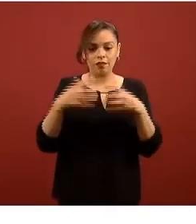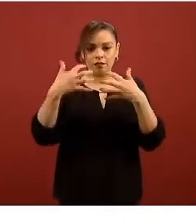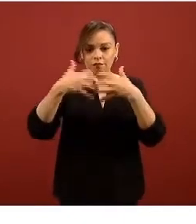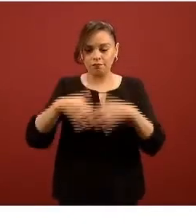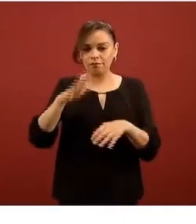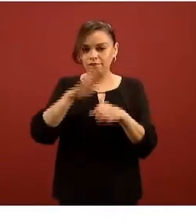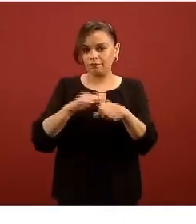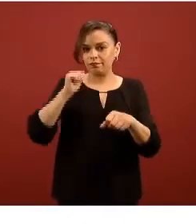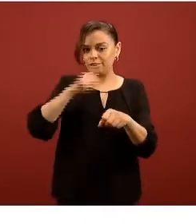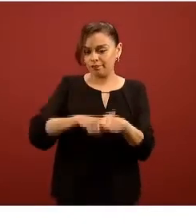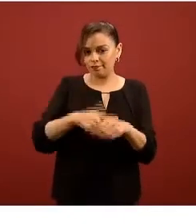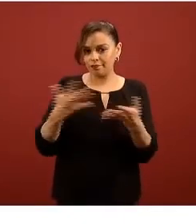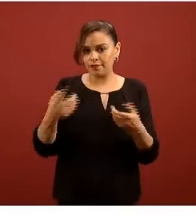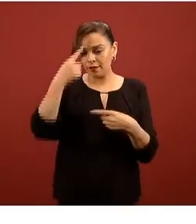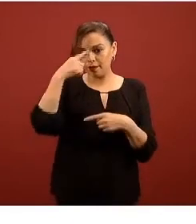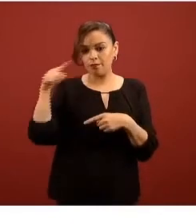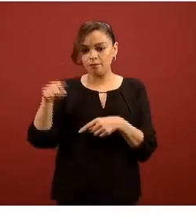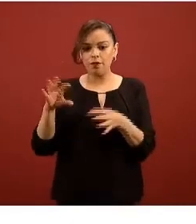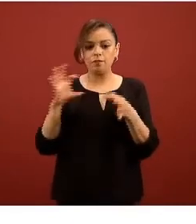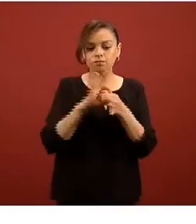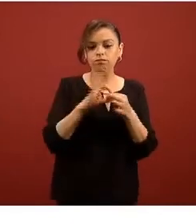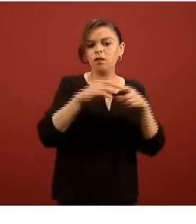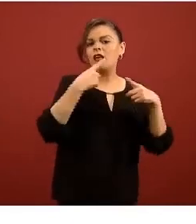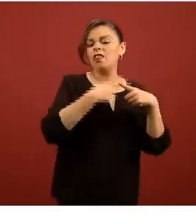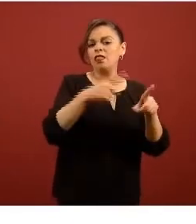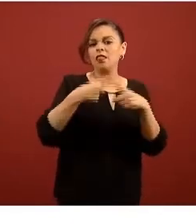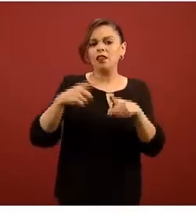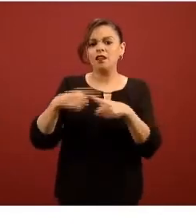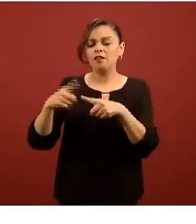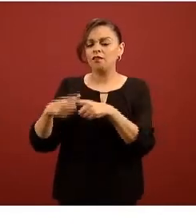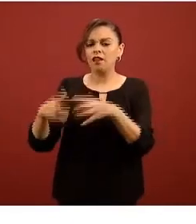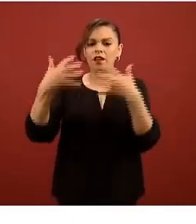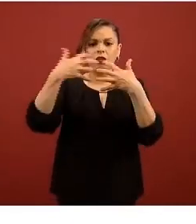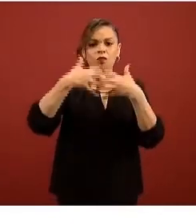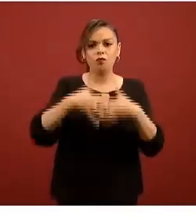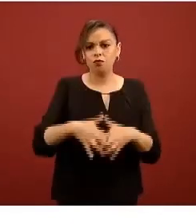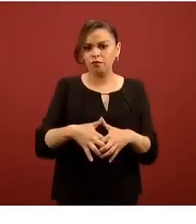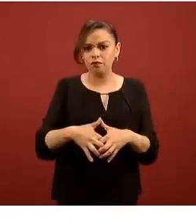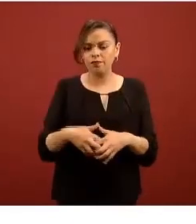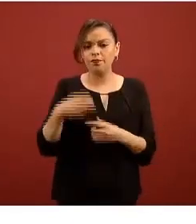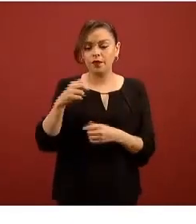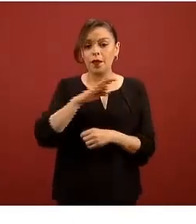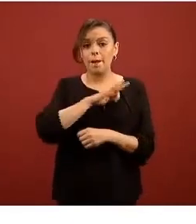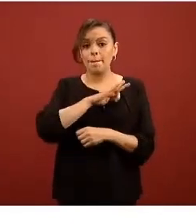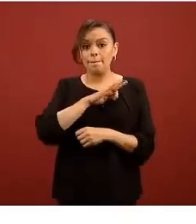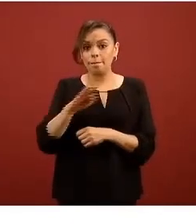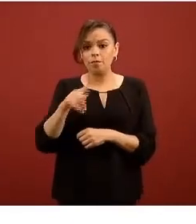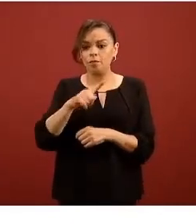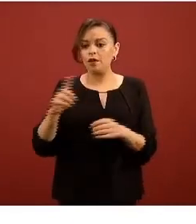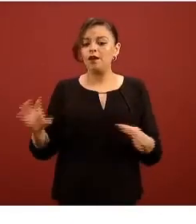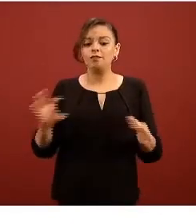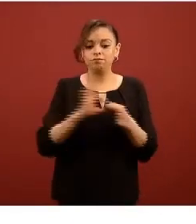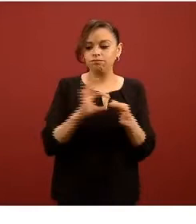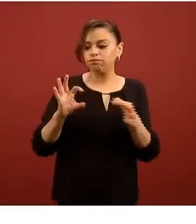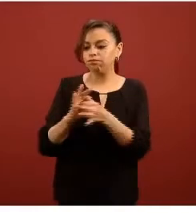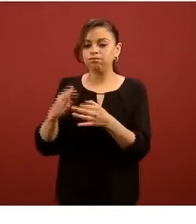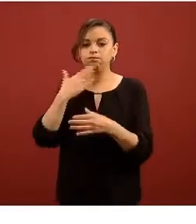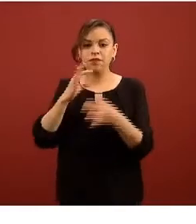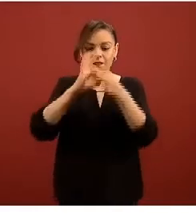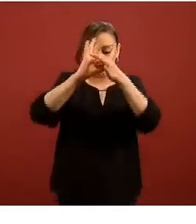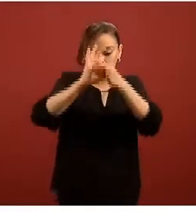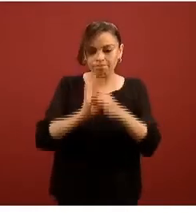con diferentes tipos de industrias que vamos a ir definiendo cómo fue que articulamos este programa